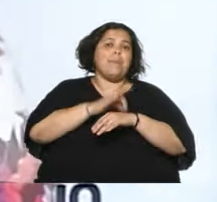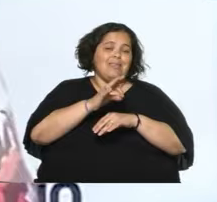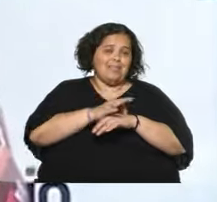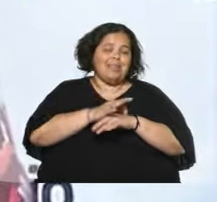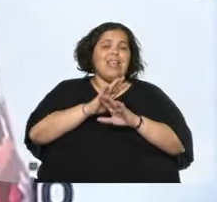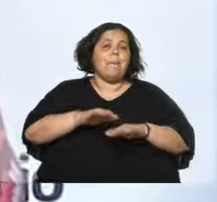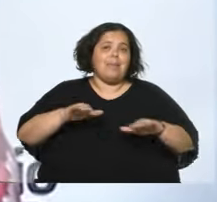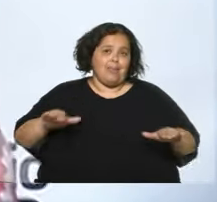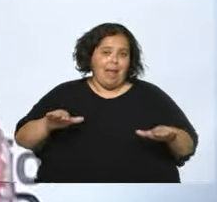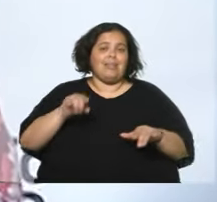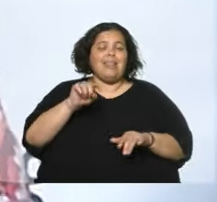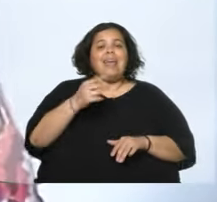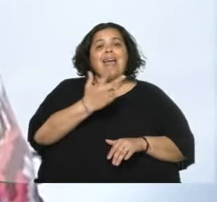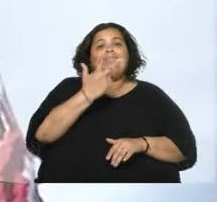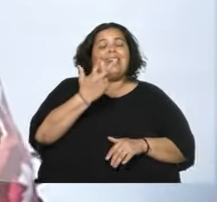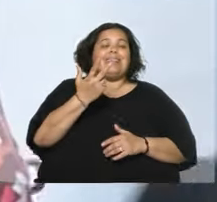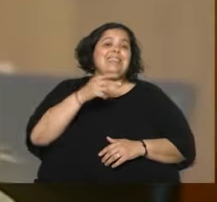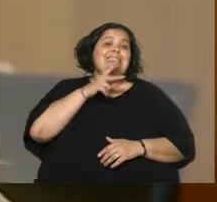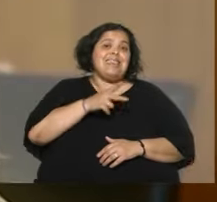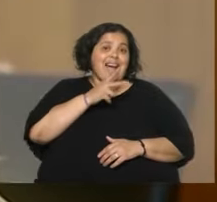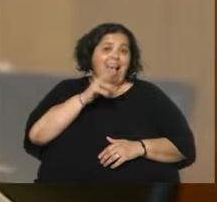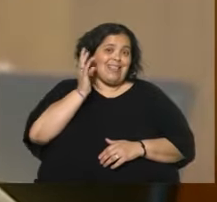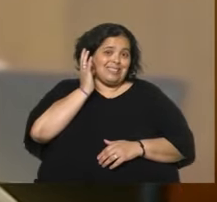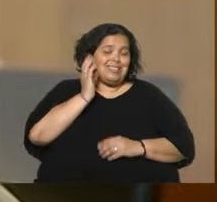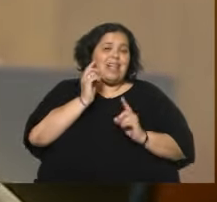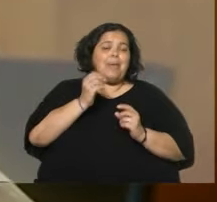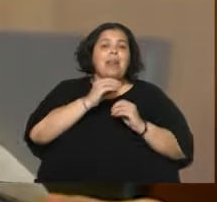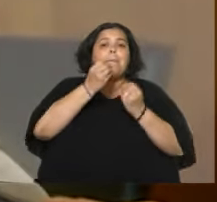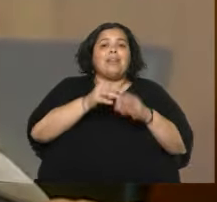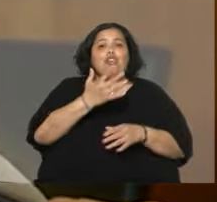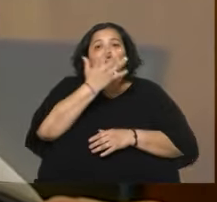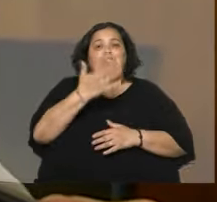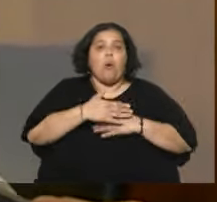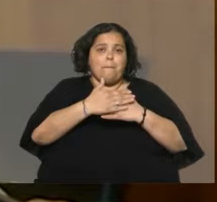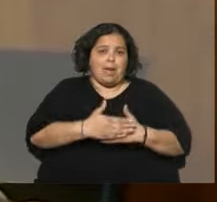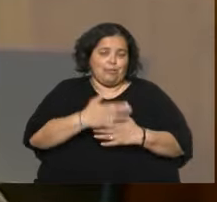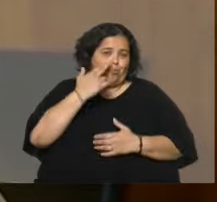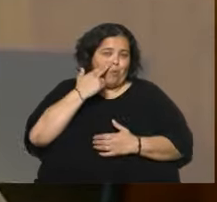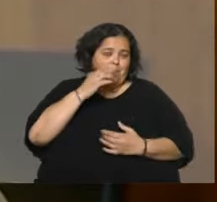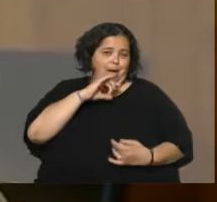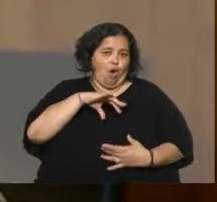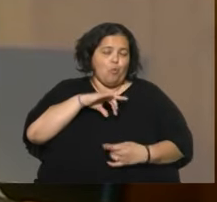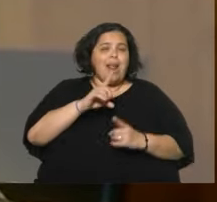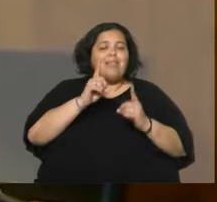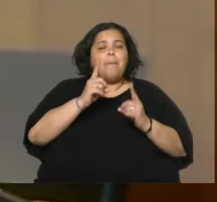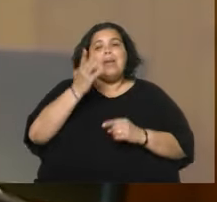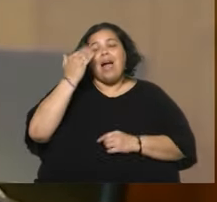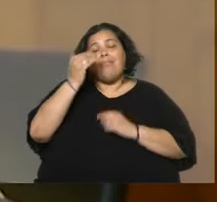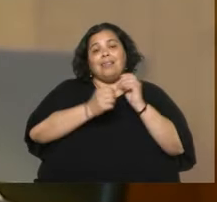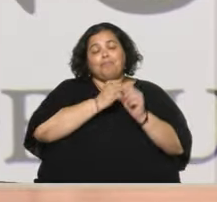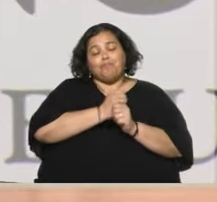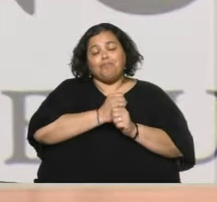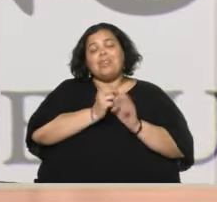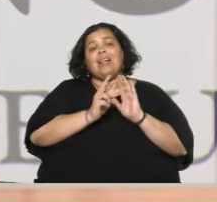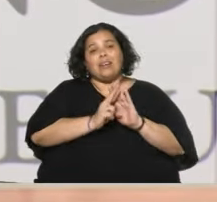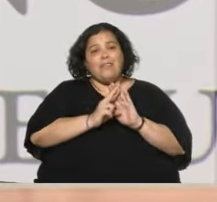y perdió cinco embarazos por un problema hormonal. Desde 2005 hasta 2011 fue referente del área de infancia y adolescencia en ACE.